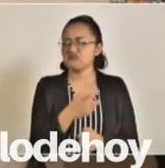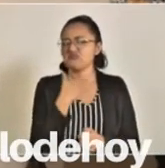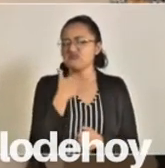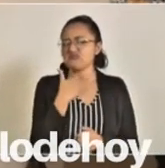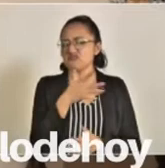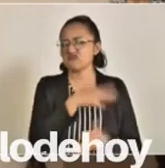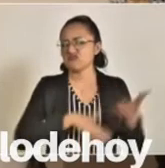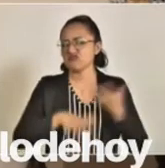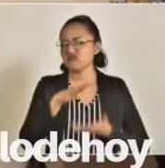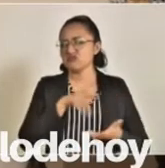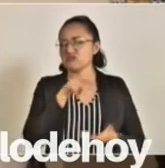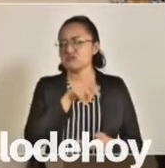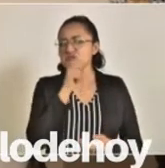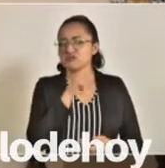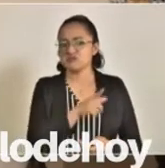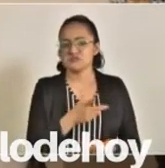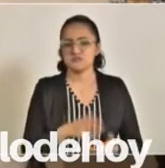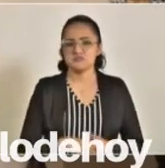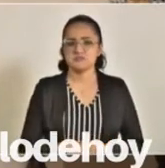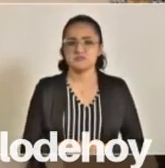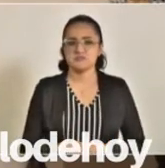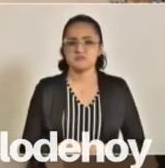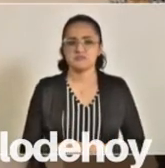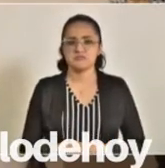abominables?